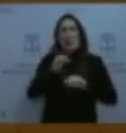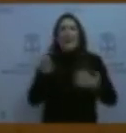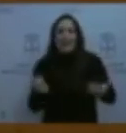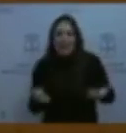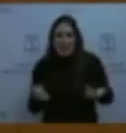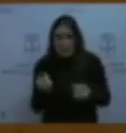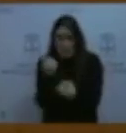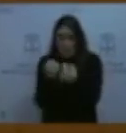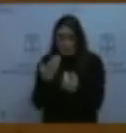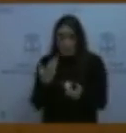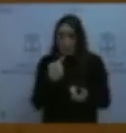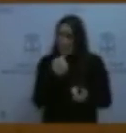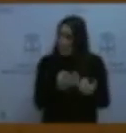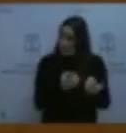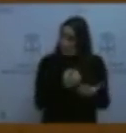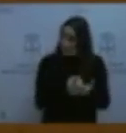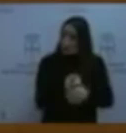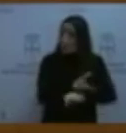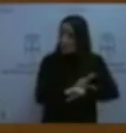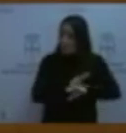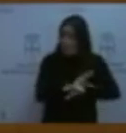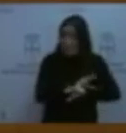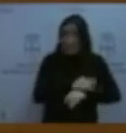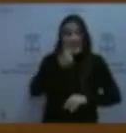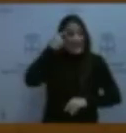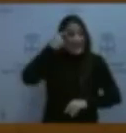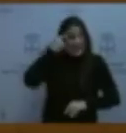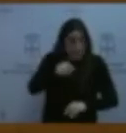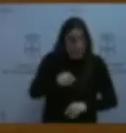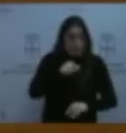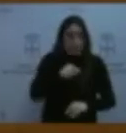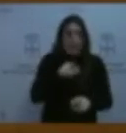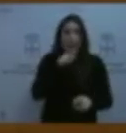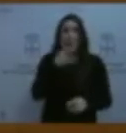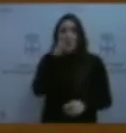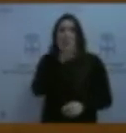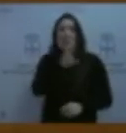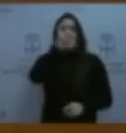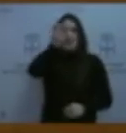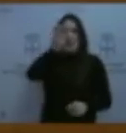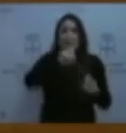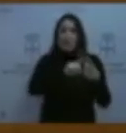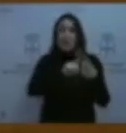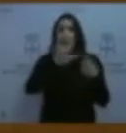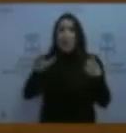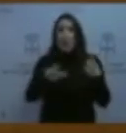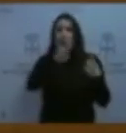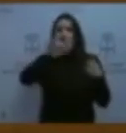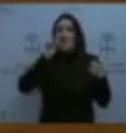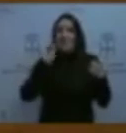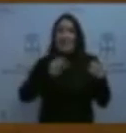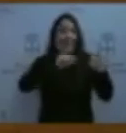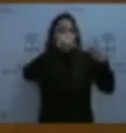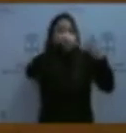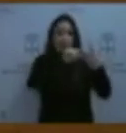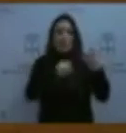Insisto, la Consejería tiene constancia de esto a través de tres denuncias, primero en julio de 2013 y luego dos